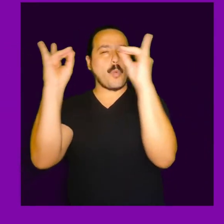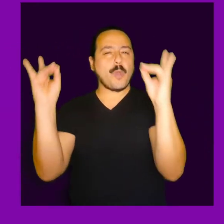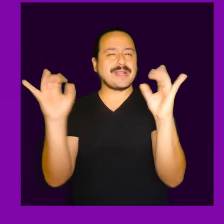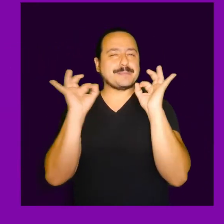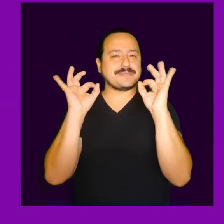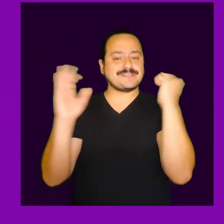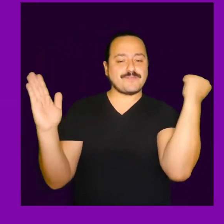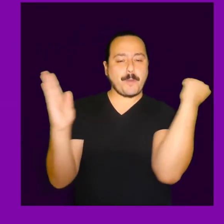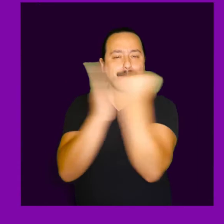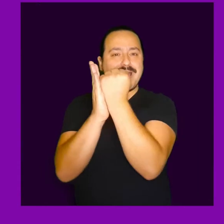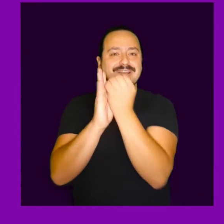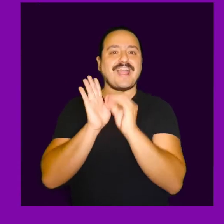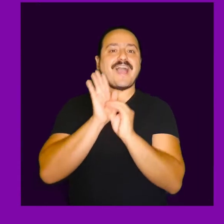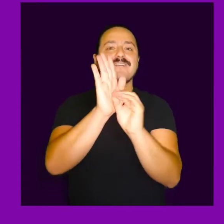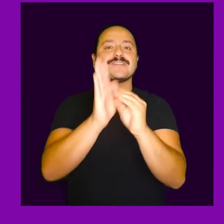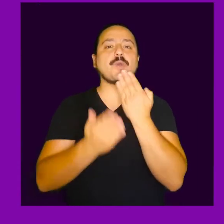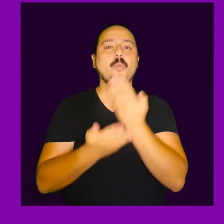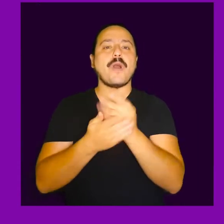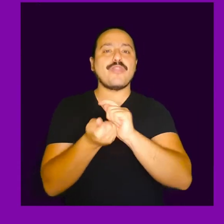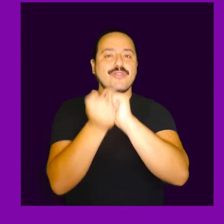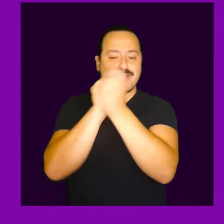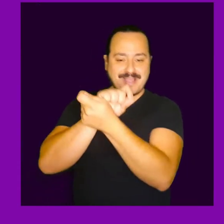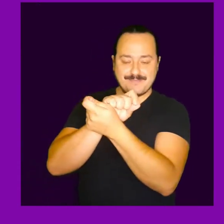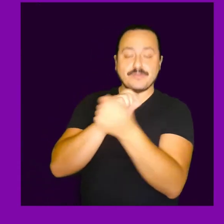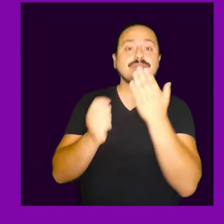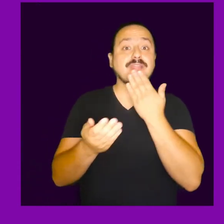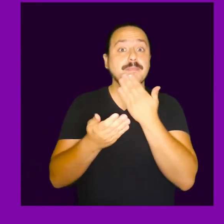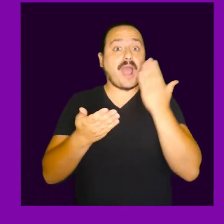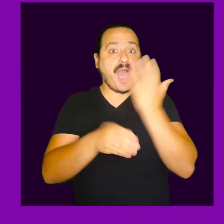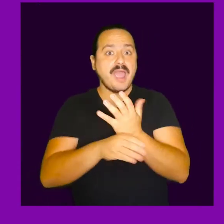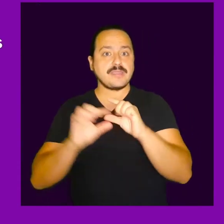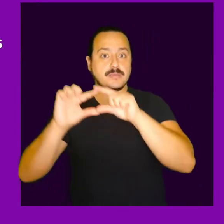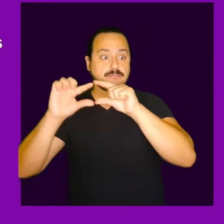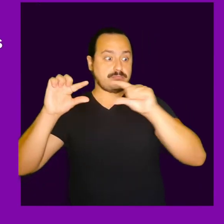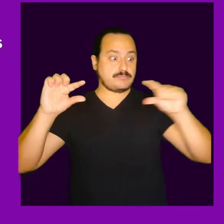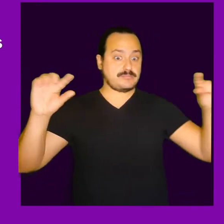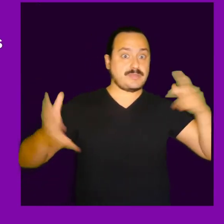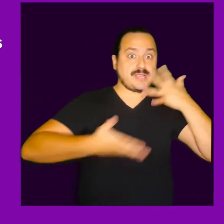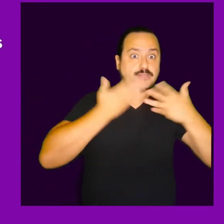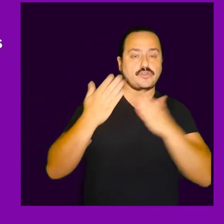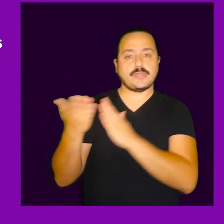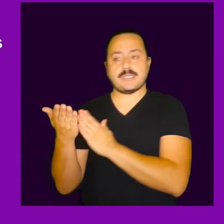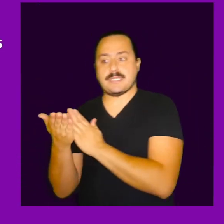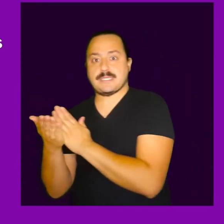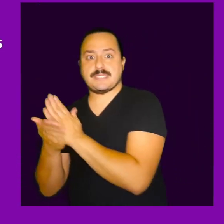canción, hay un puente instrumental muy característico y marca los cambios de secciones.